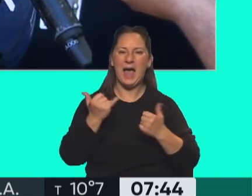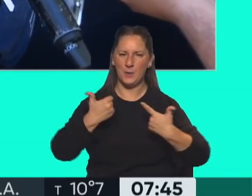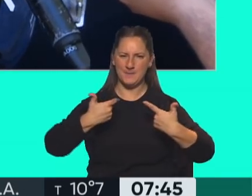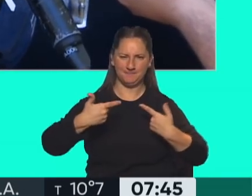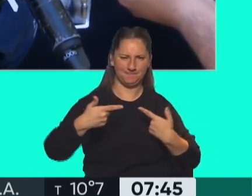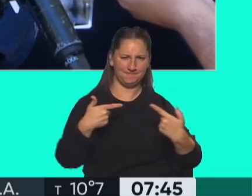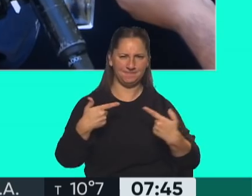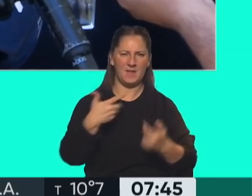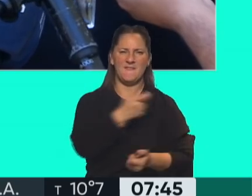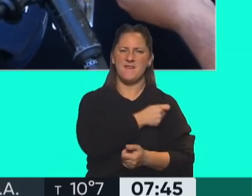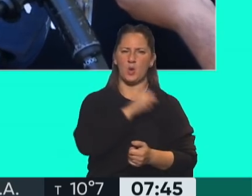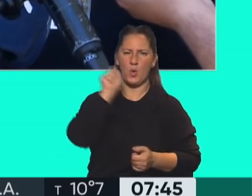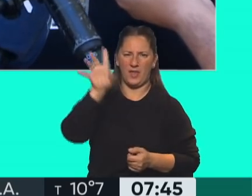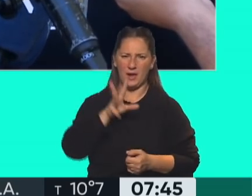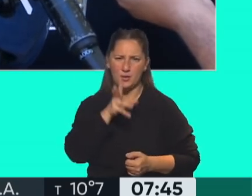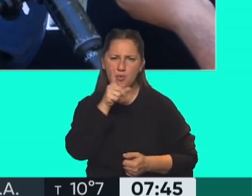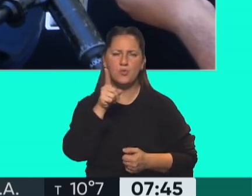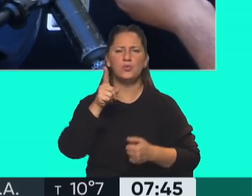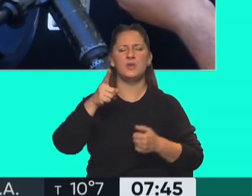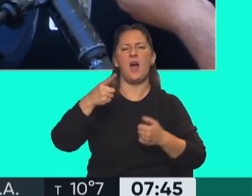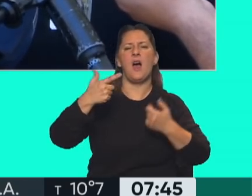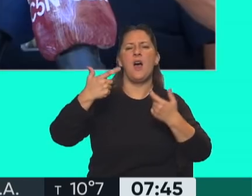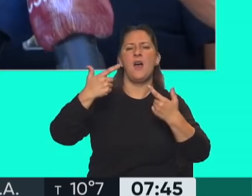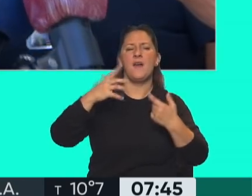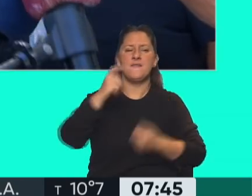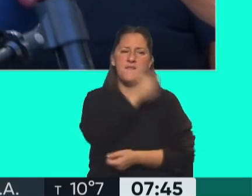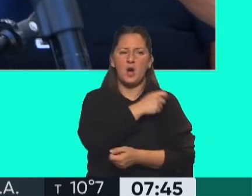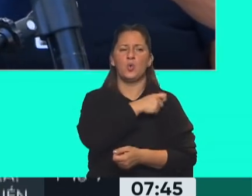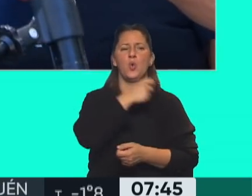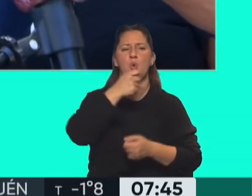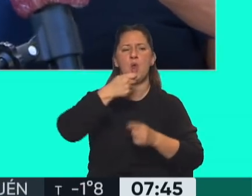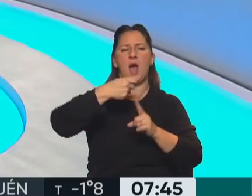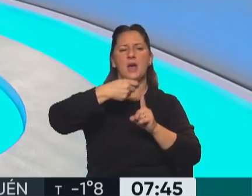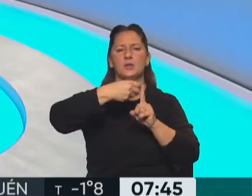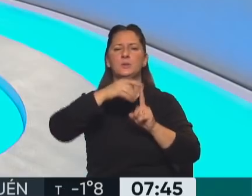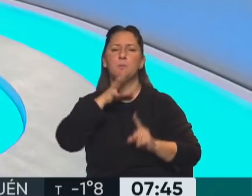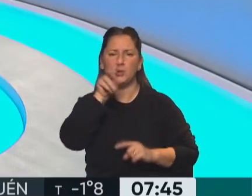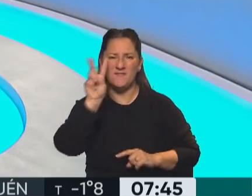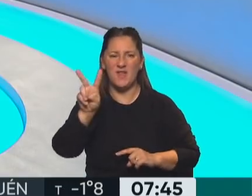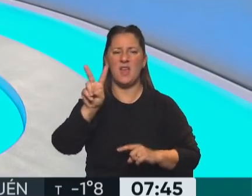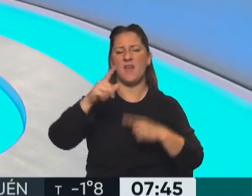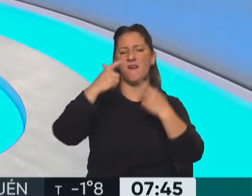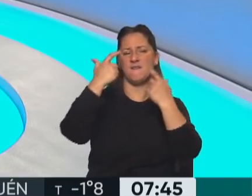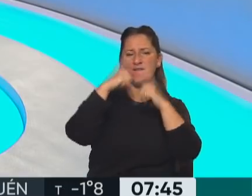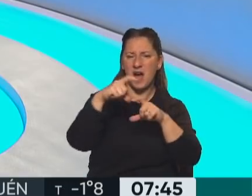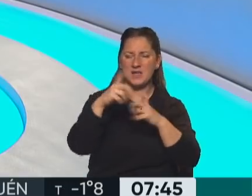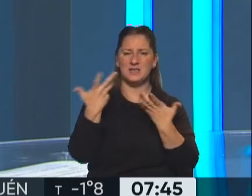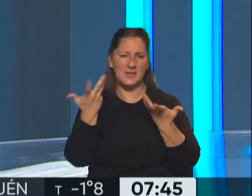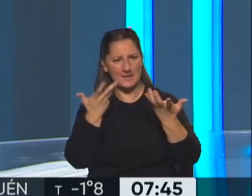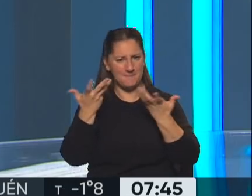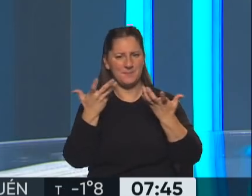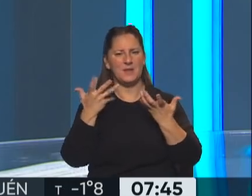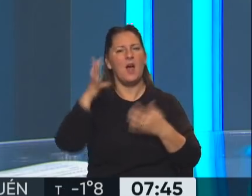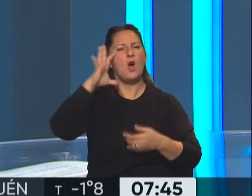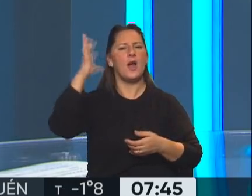sobre, bueno, la vacuna rusa, la vacuna Sputnik, la vacuna Pfizer. de que vacunarse fuera o no necesario, ¿no?, recordar lo que sucedía en ese